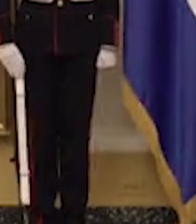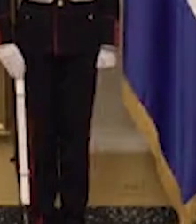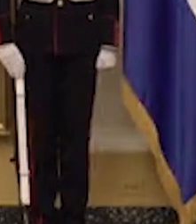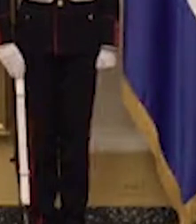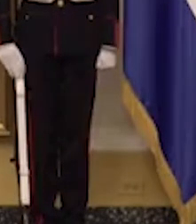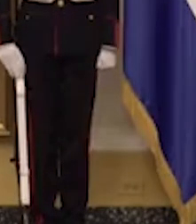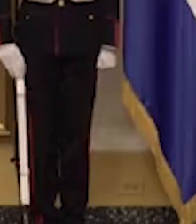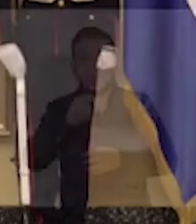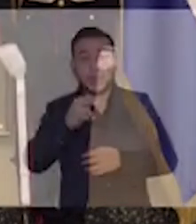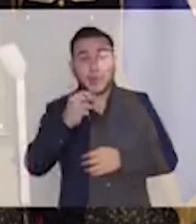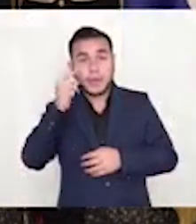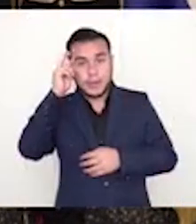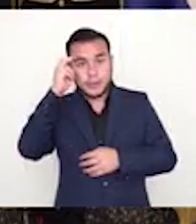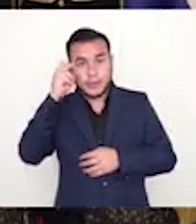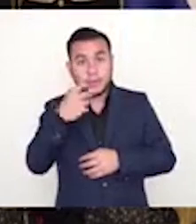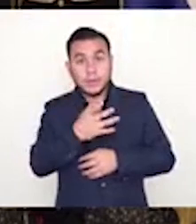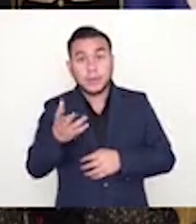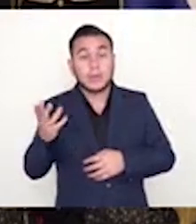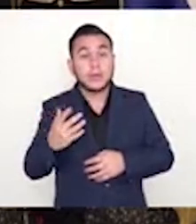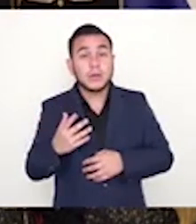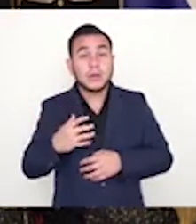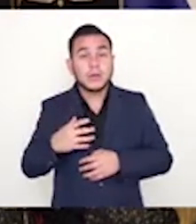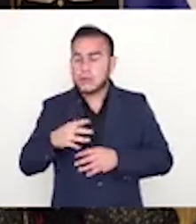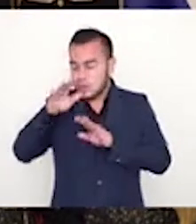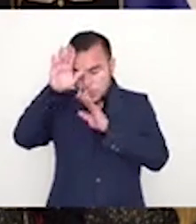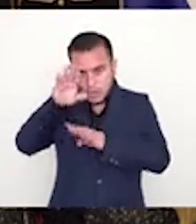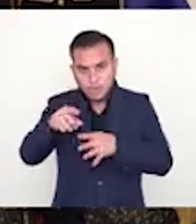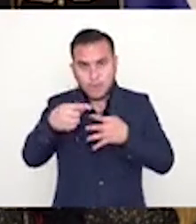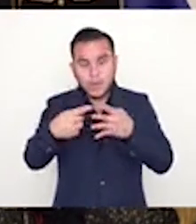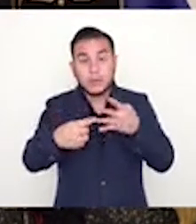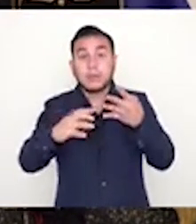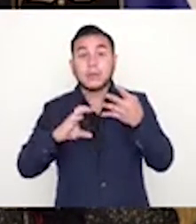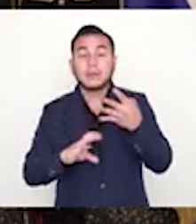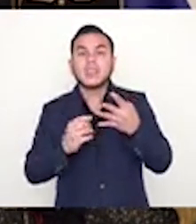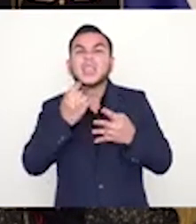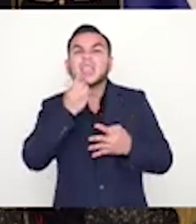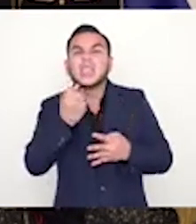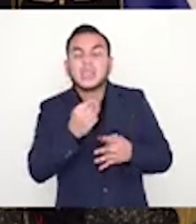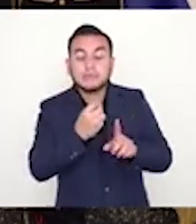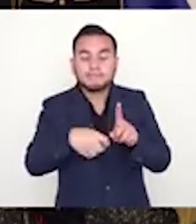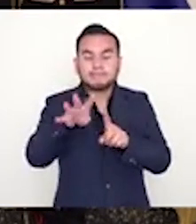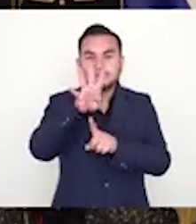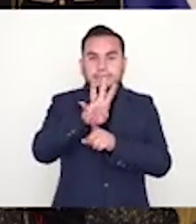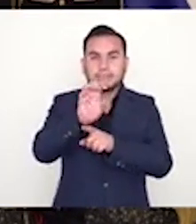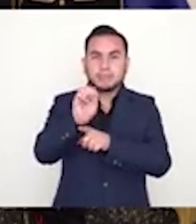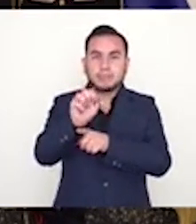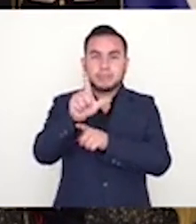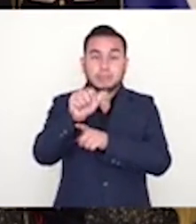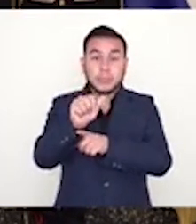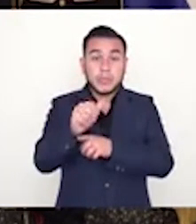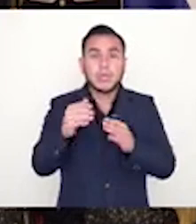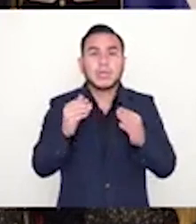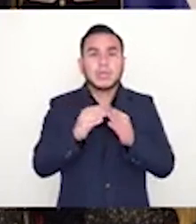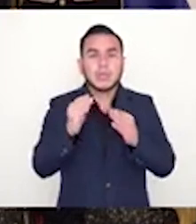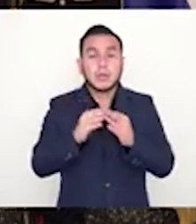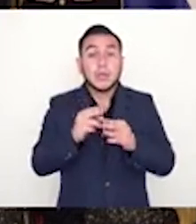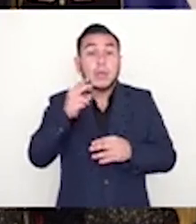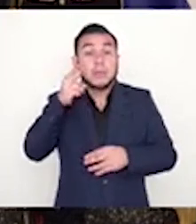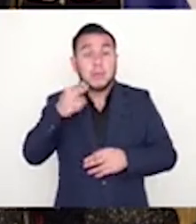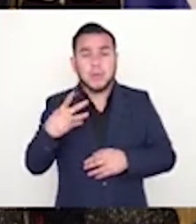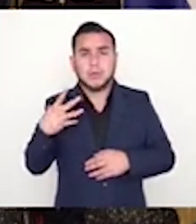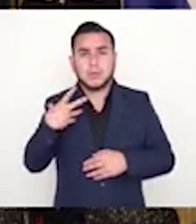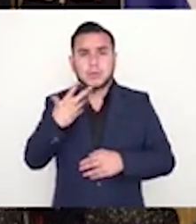que los que están cometiendo prevaricato, el cual es un delito, es la sala de lo constitucional. Y nosotros, así como ellos certificaron a la fiscalía,